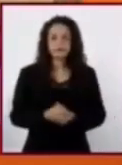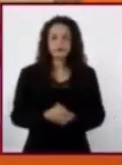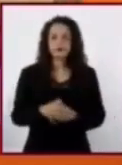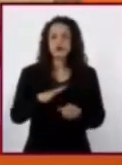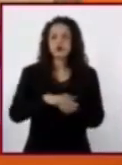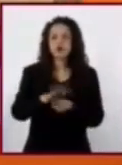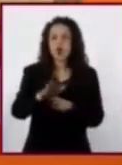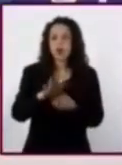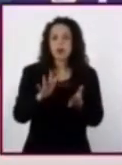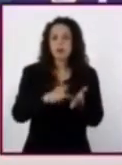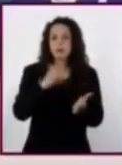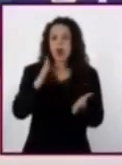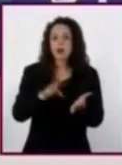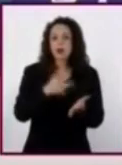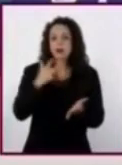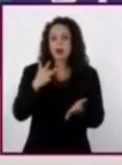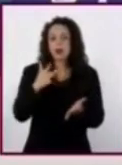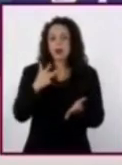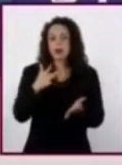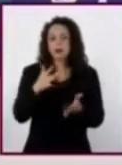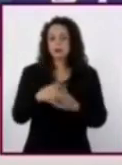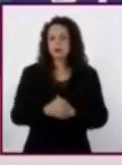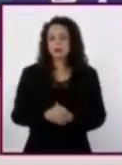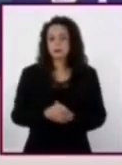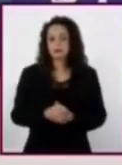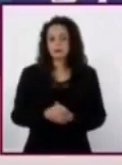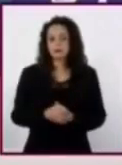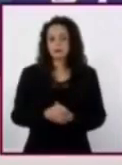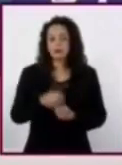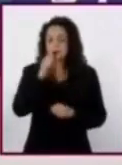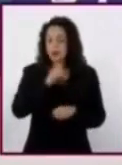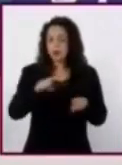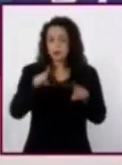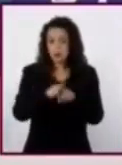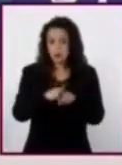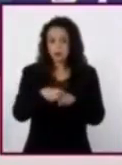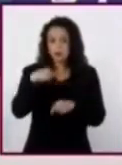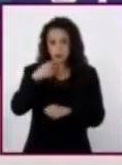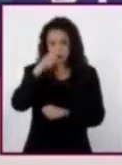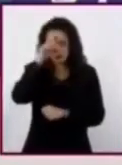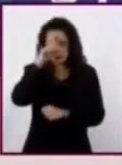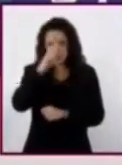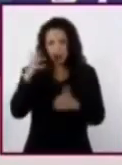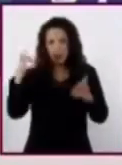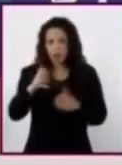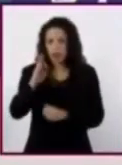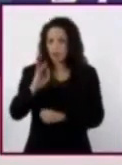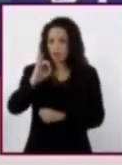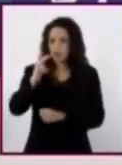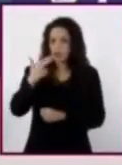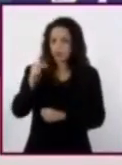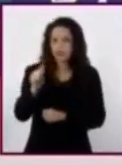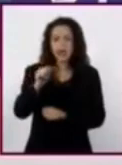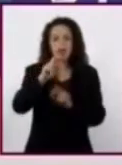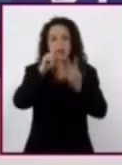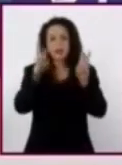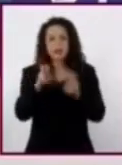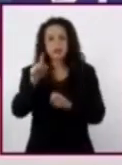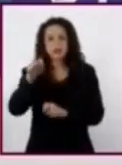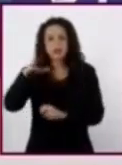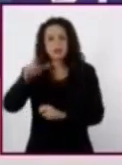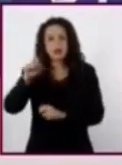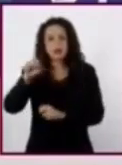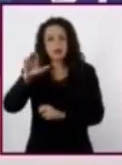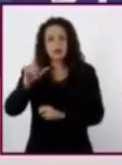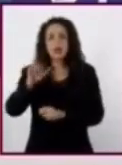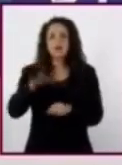También les recomiendo elaborar fichas temáticas, puesto que les servirán para